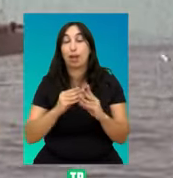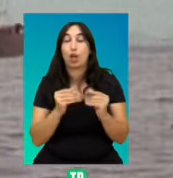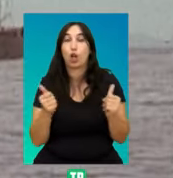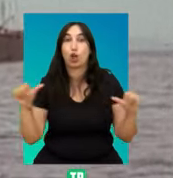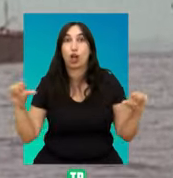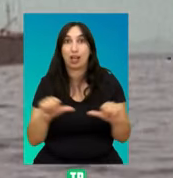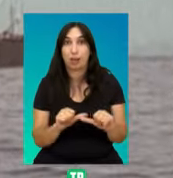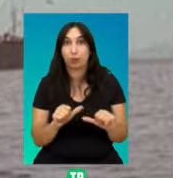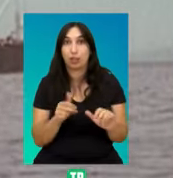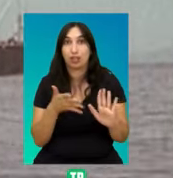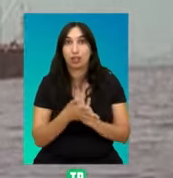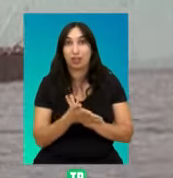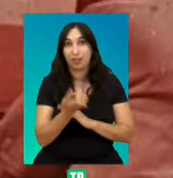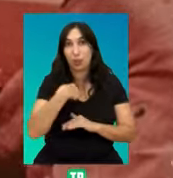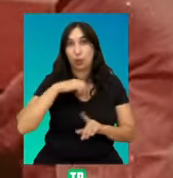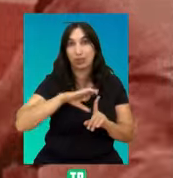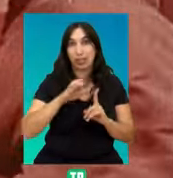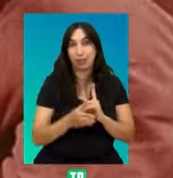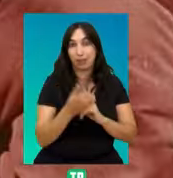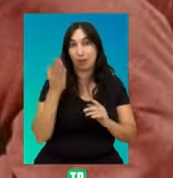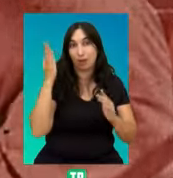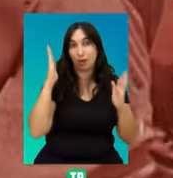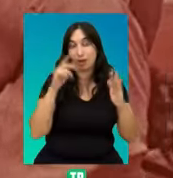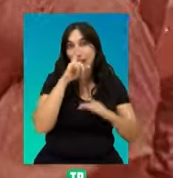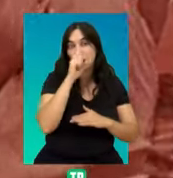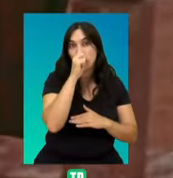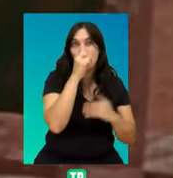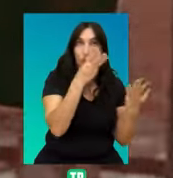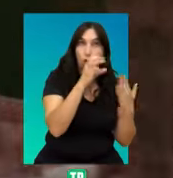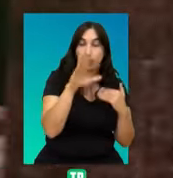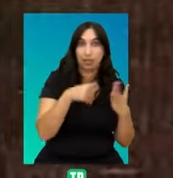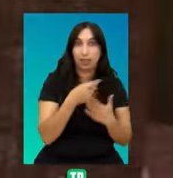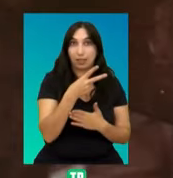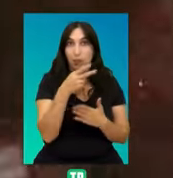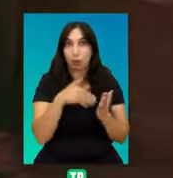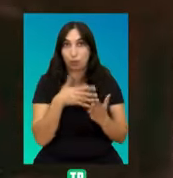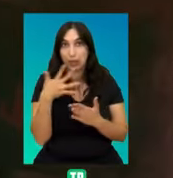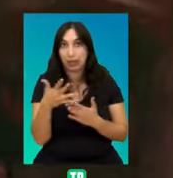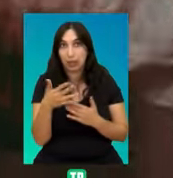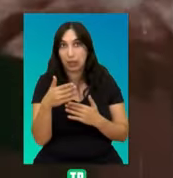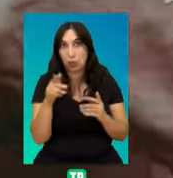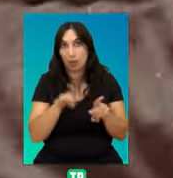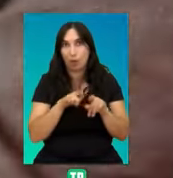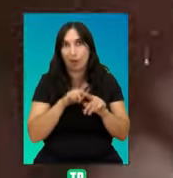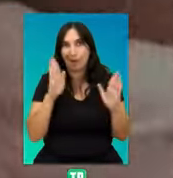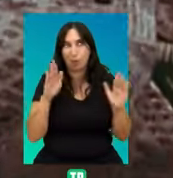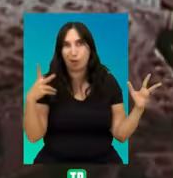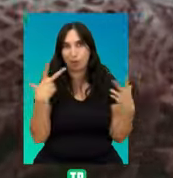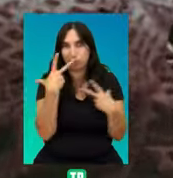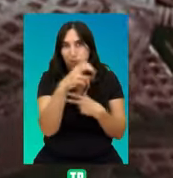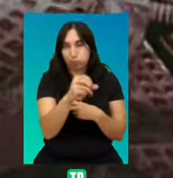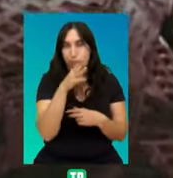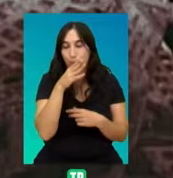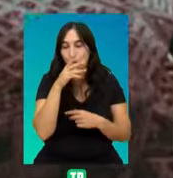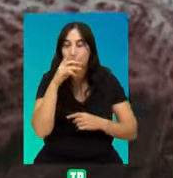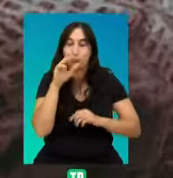la ceguera extrema que mostró nuestra civilización en el periodo 1980 a 2005, en el que no se quiso rectificar el